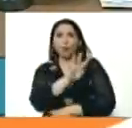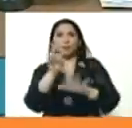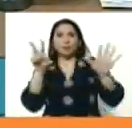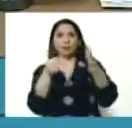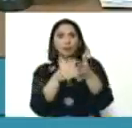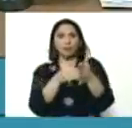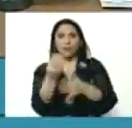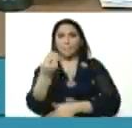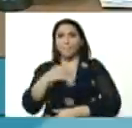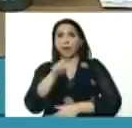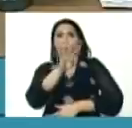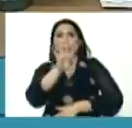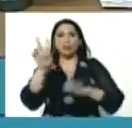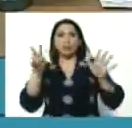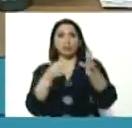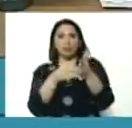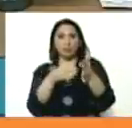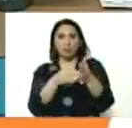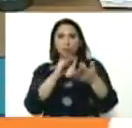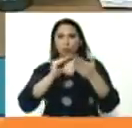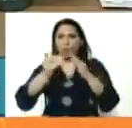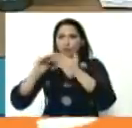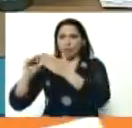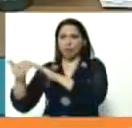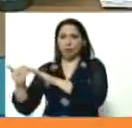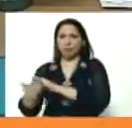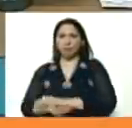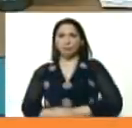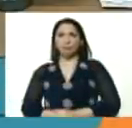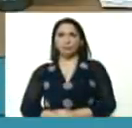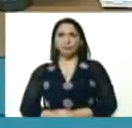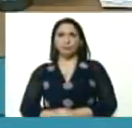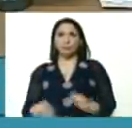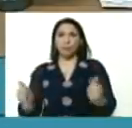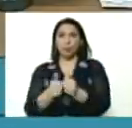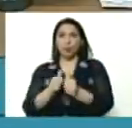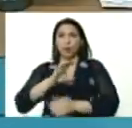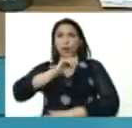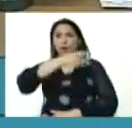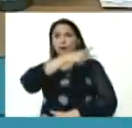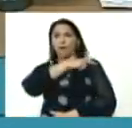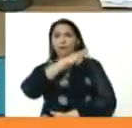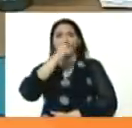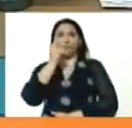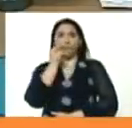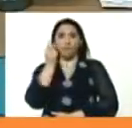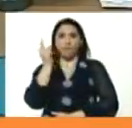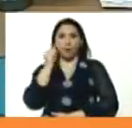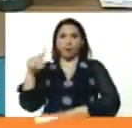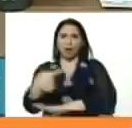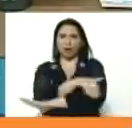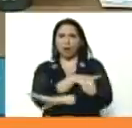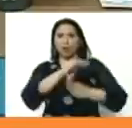más de 47 mil comunidades, con su jefe y jefa de comunidad.